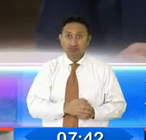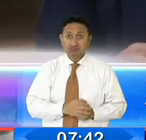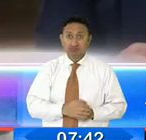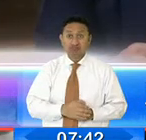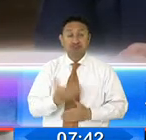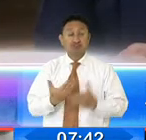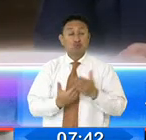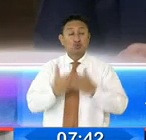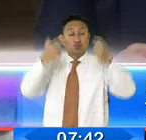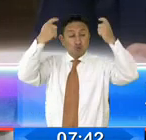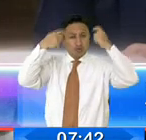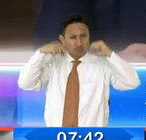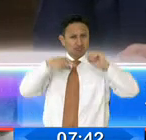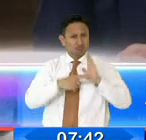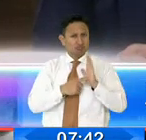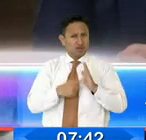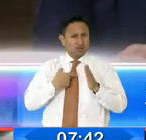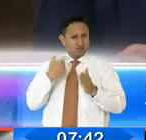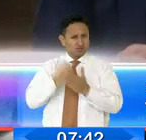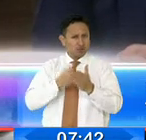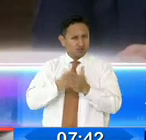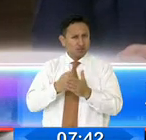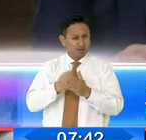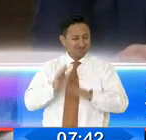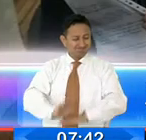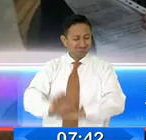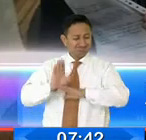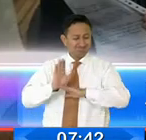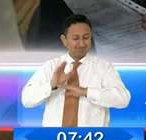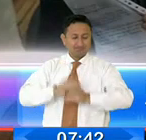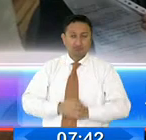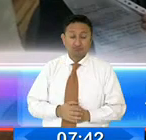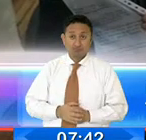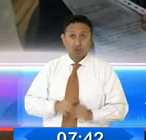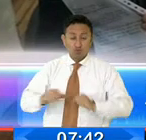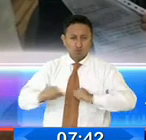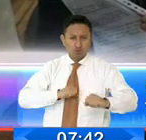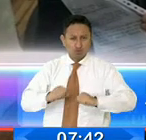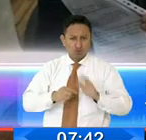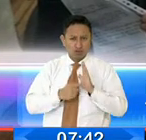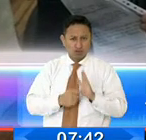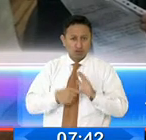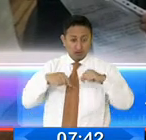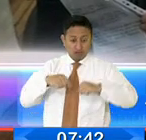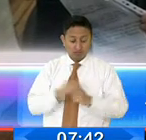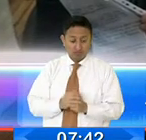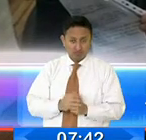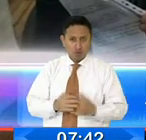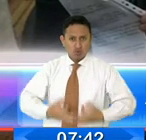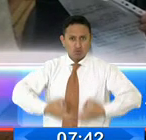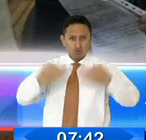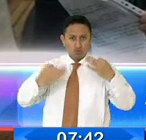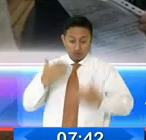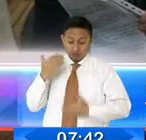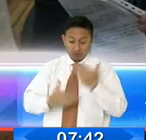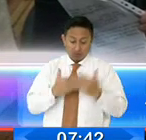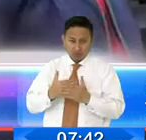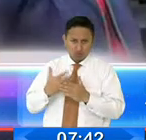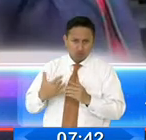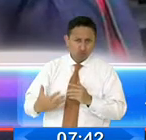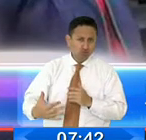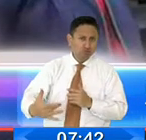graduados son un ejemplo de perseverancia y compromiso. Su esfuerzo nos demuestra que caminando a paso firme se llega lejos.